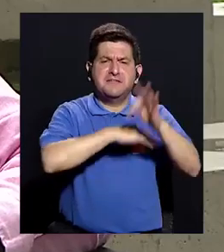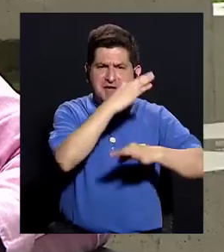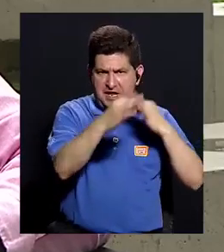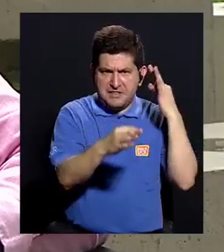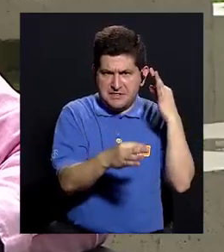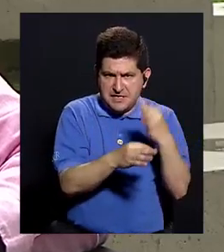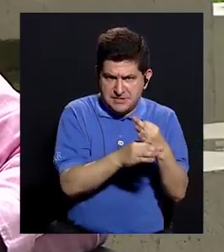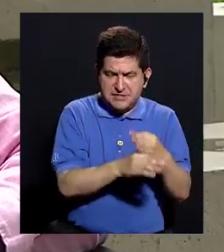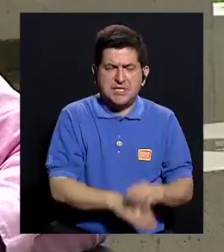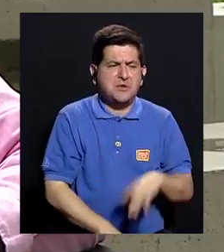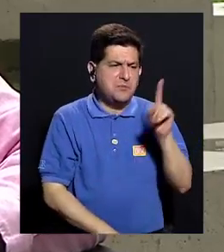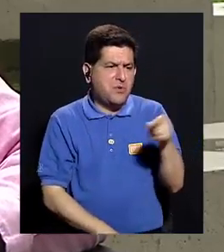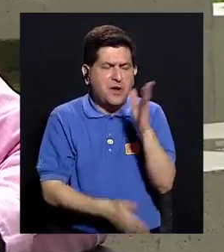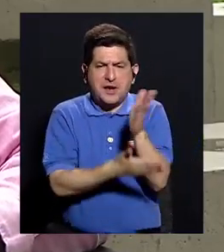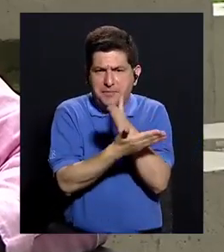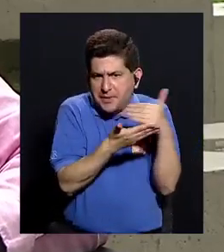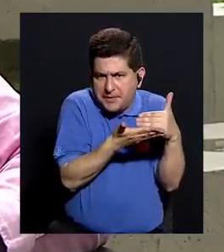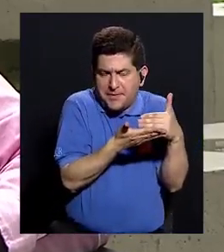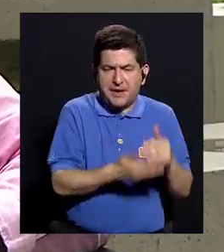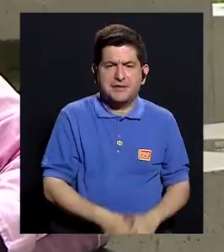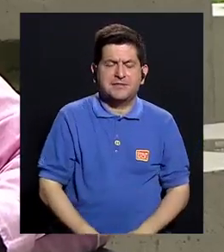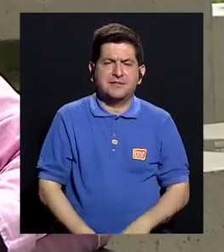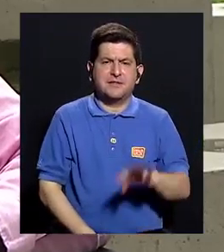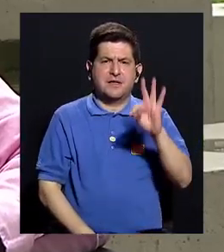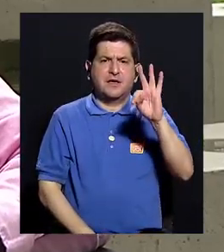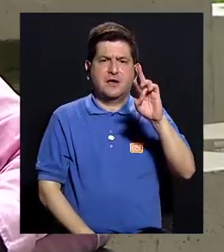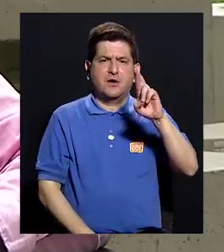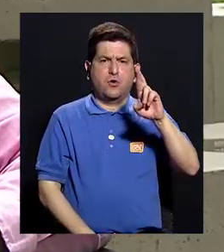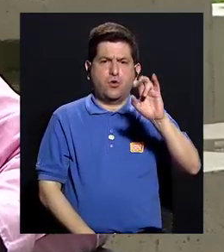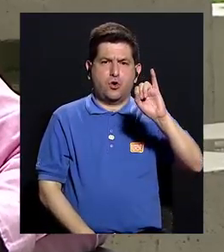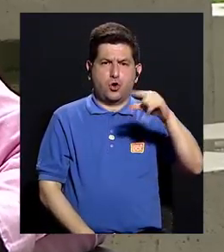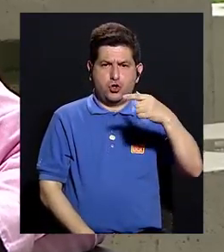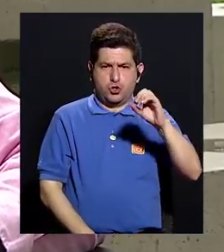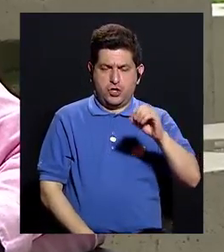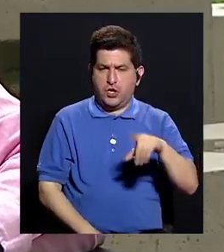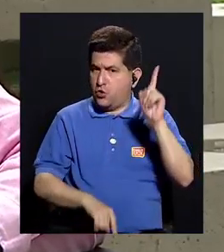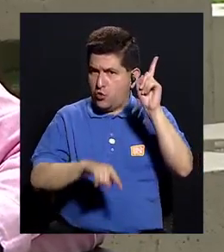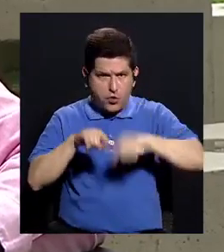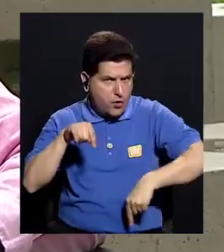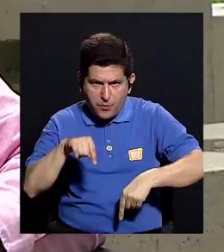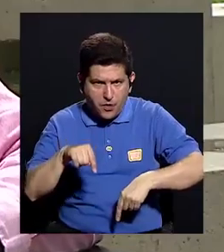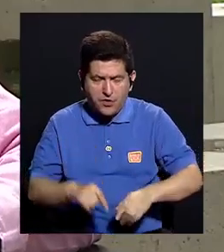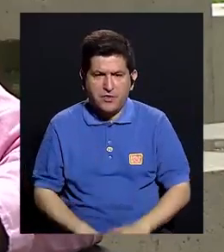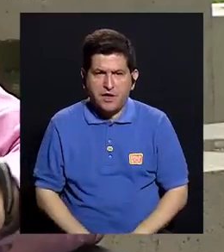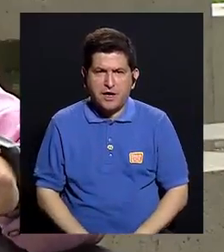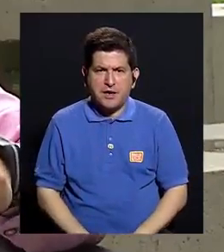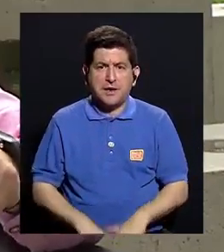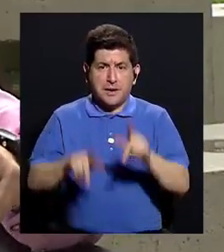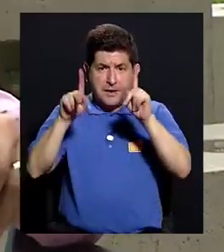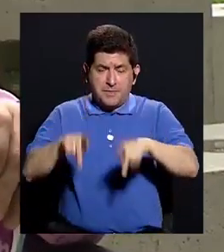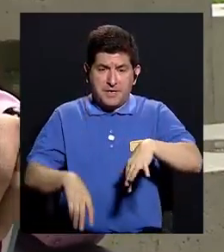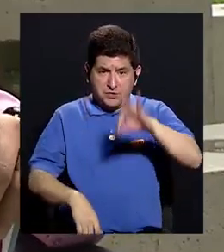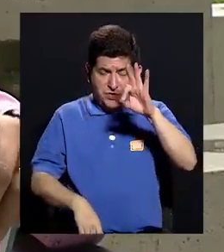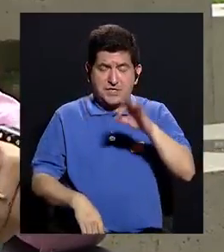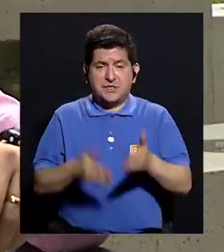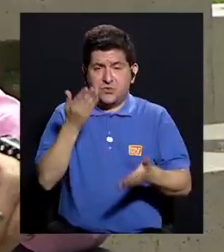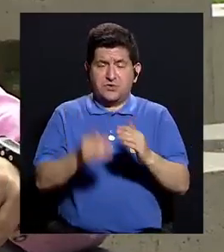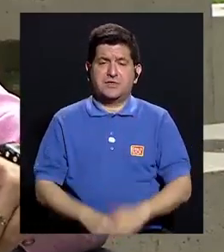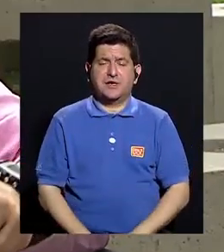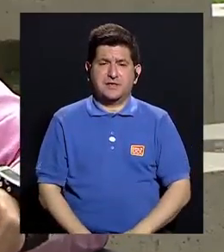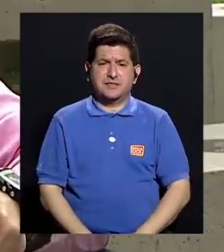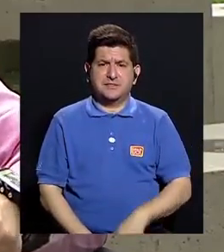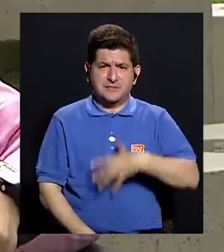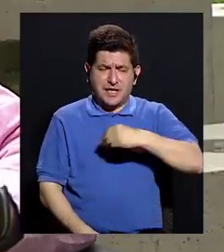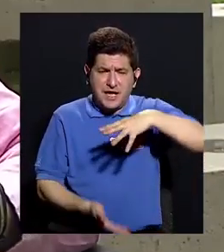o la puede quitarle ciertos elementos. En el caso del trigo, de la harina, eso no es posible, digamos. ¿Pueden encontrar las personas una harina